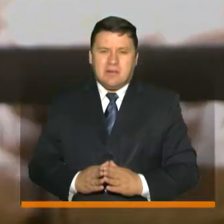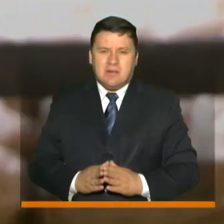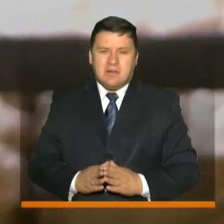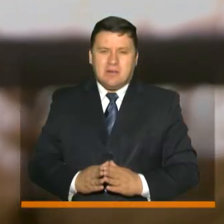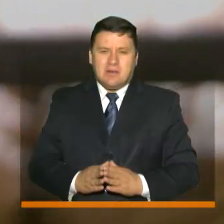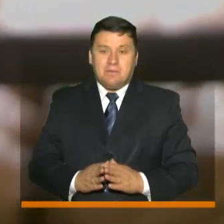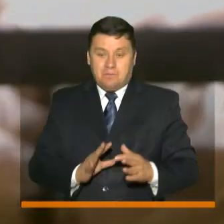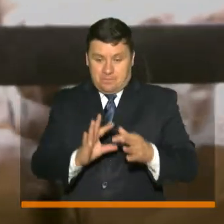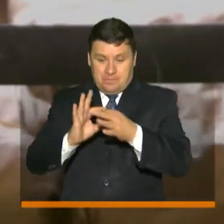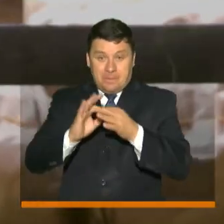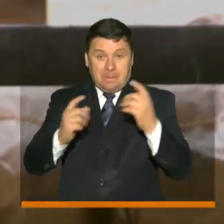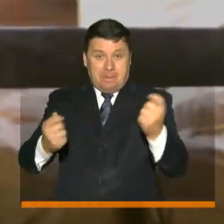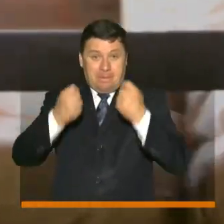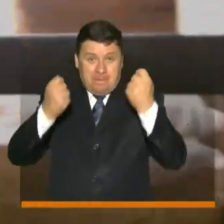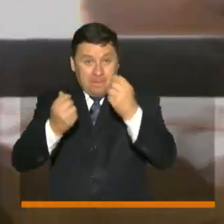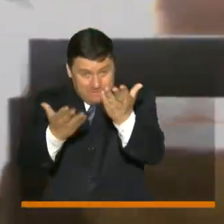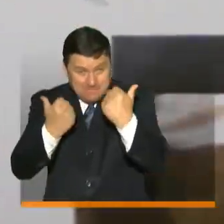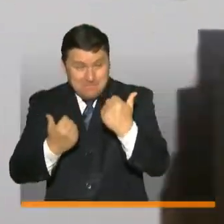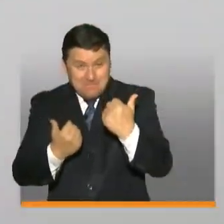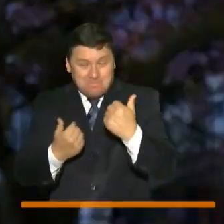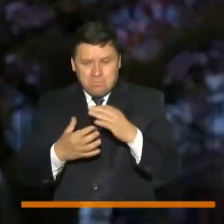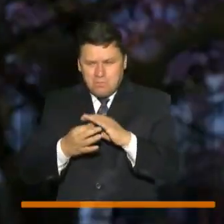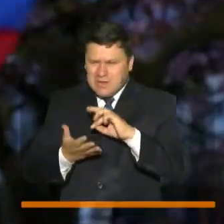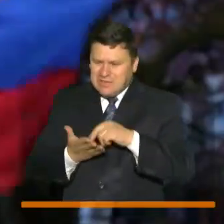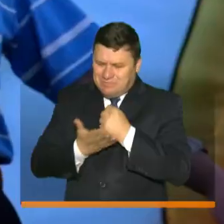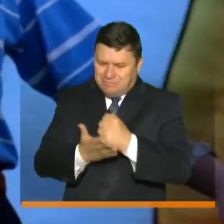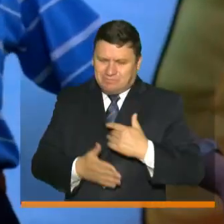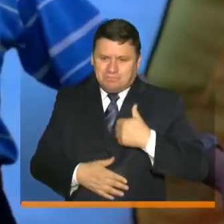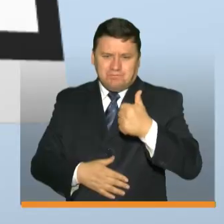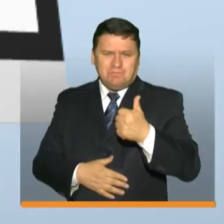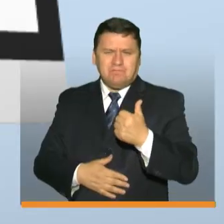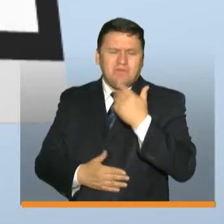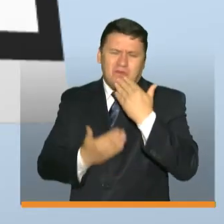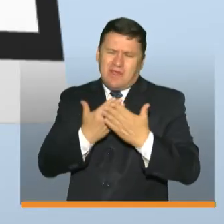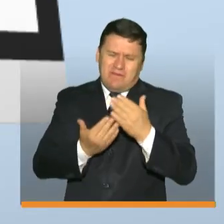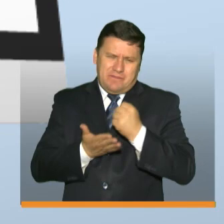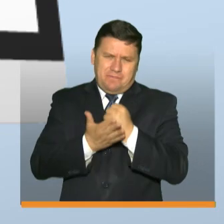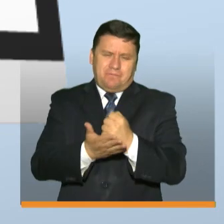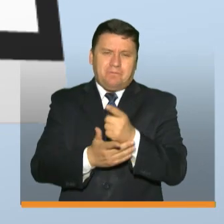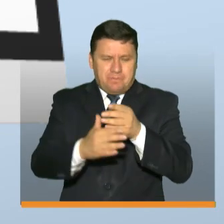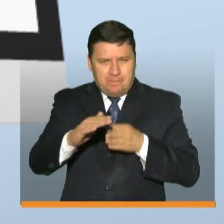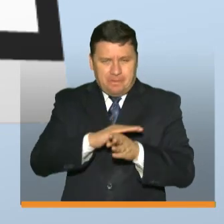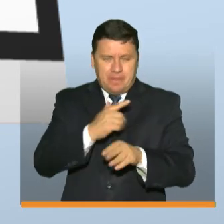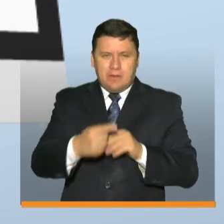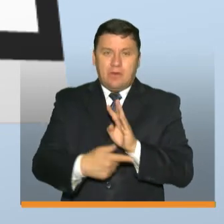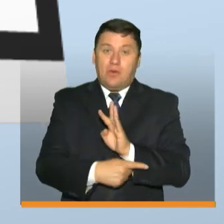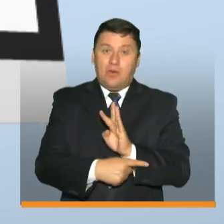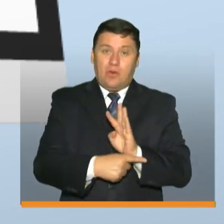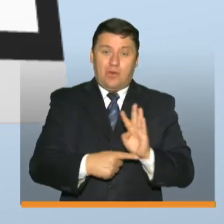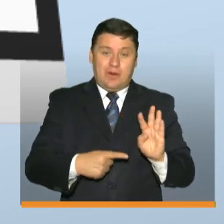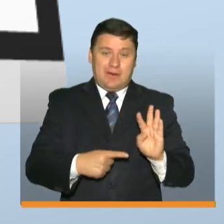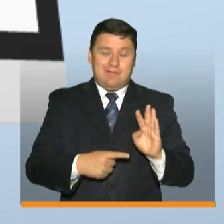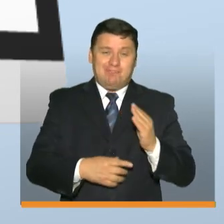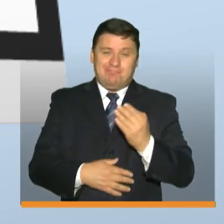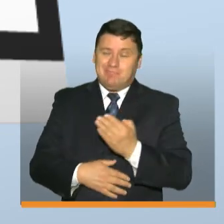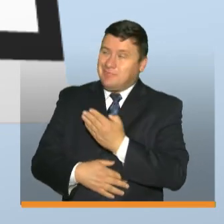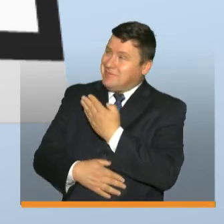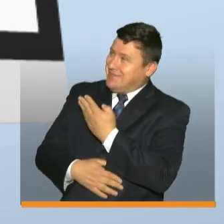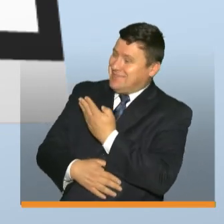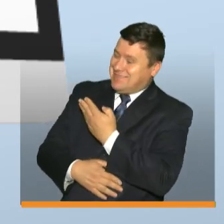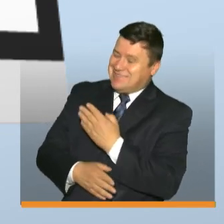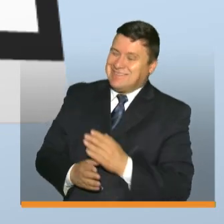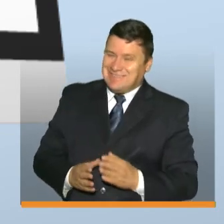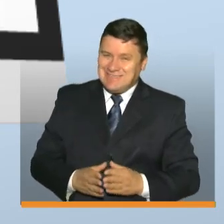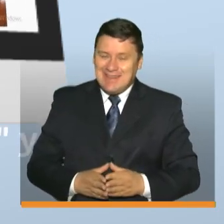unete a la campaña ayudarnos hace bien ayudar es muy fácil ingresa a www.coronaviruscolombia